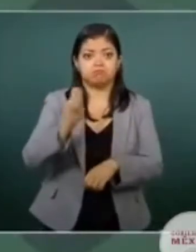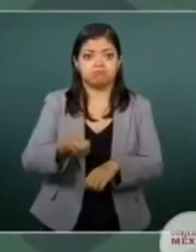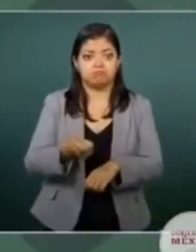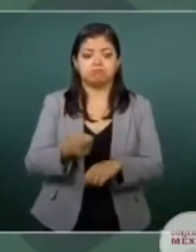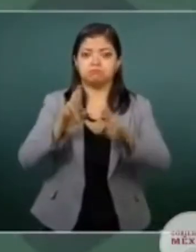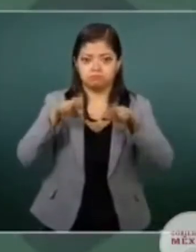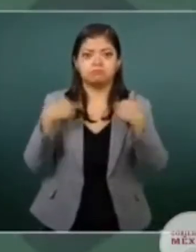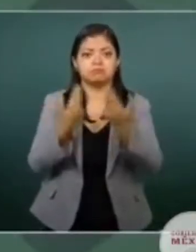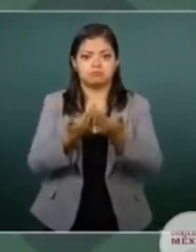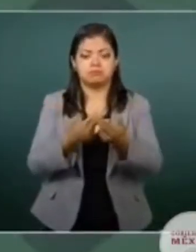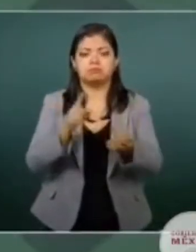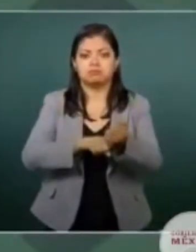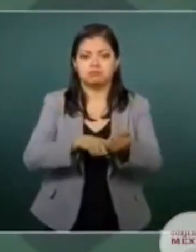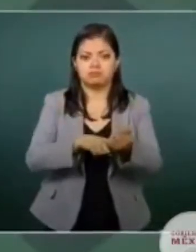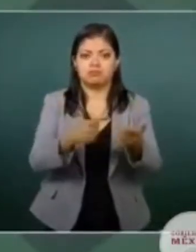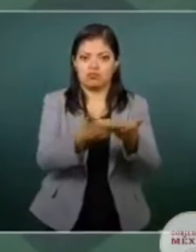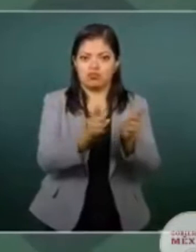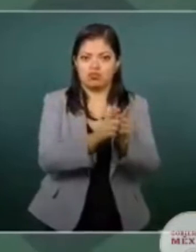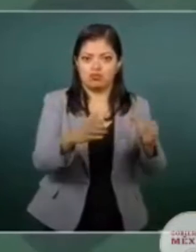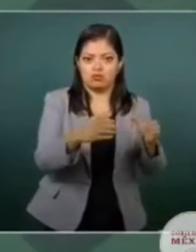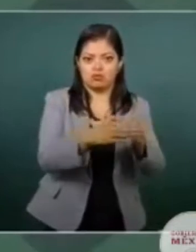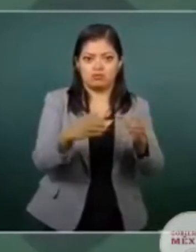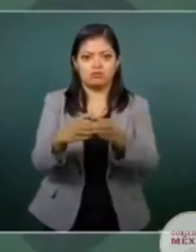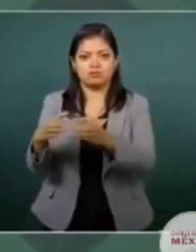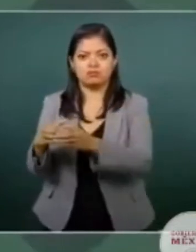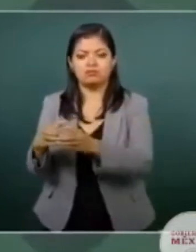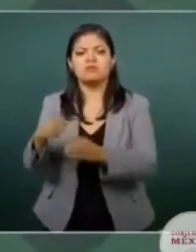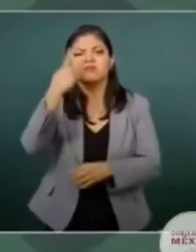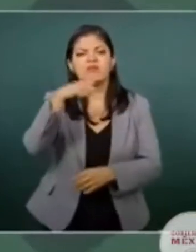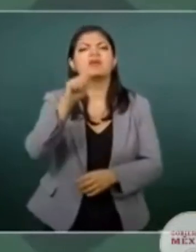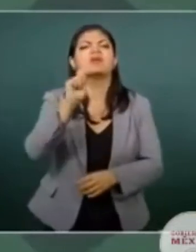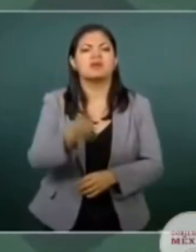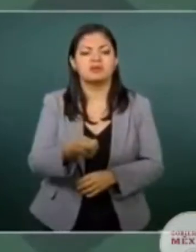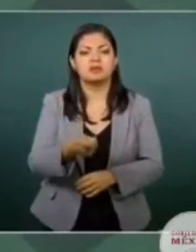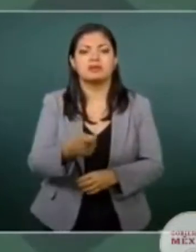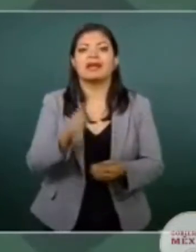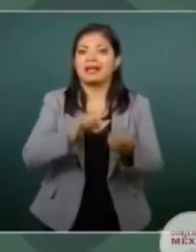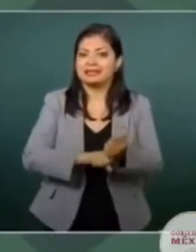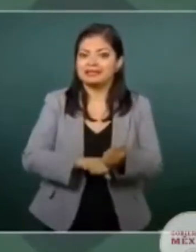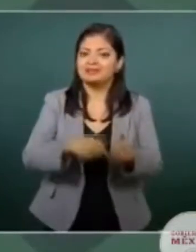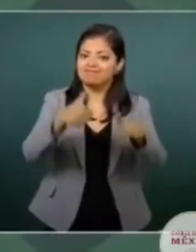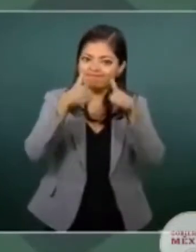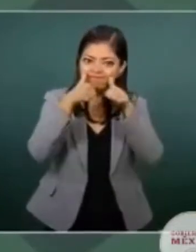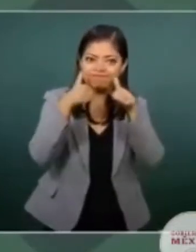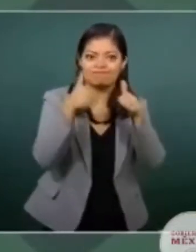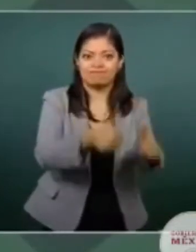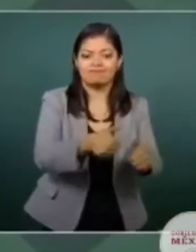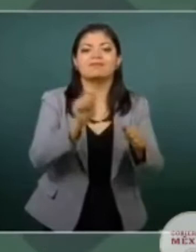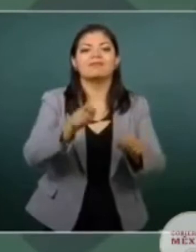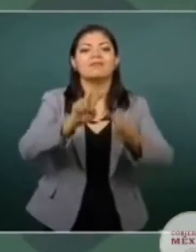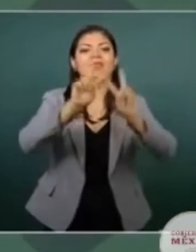integrantes de las mesas que se reúnen todos los días para tratar el tema de la seguridad.